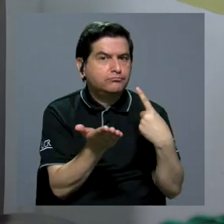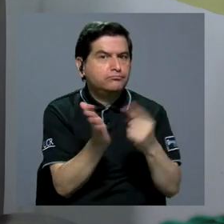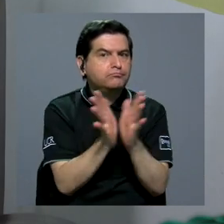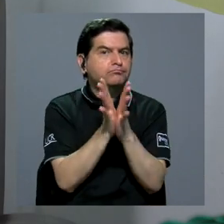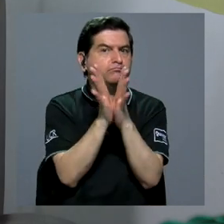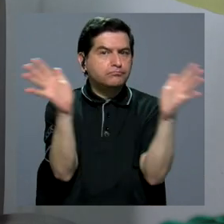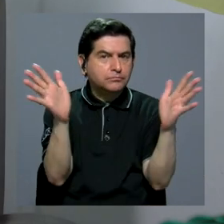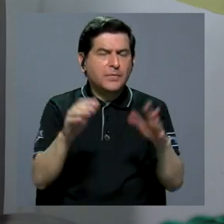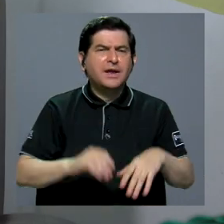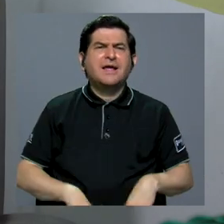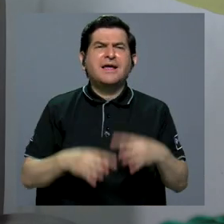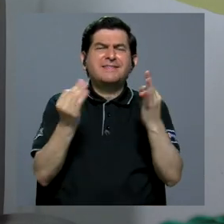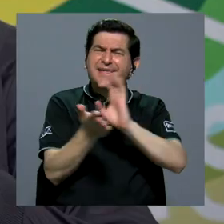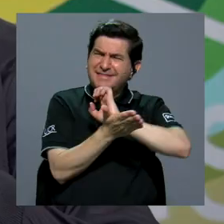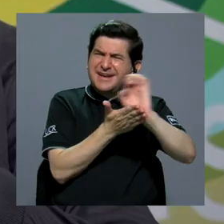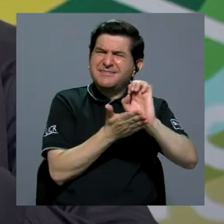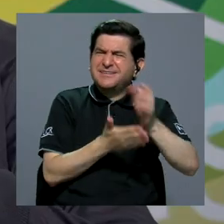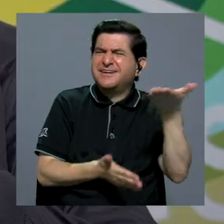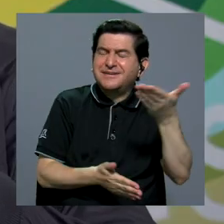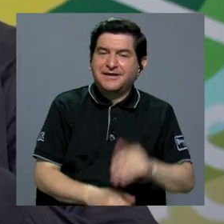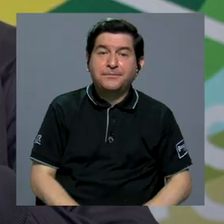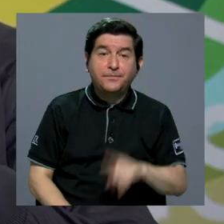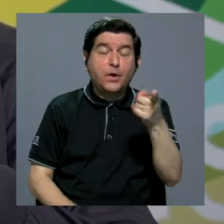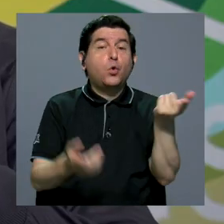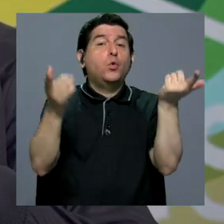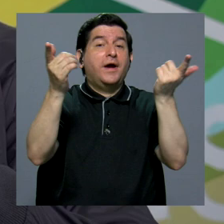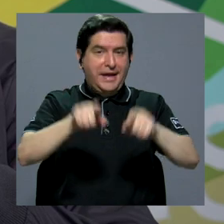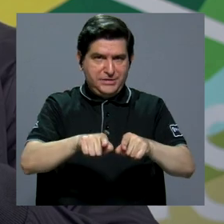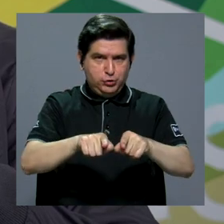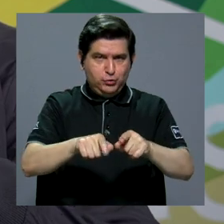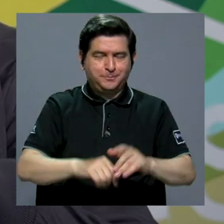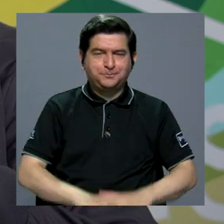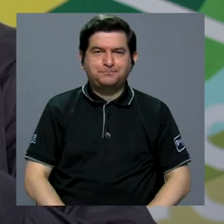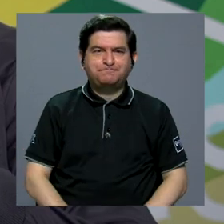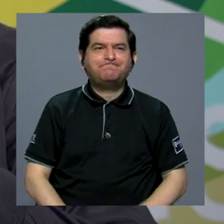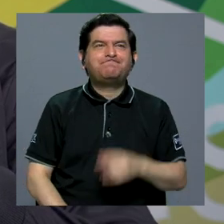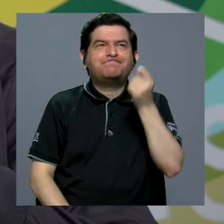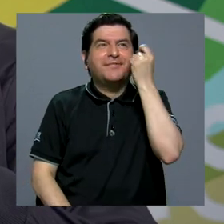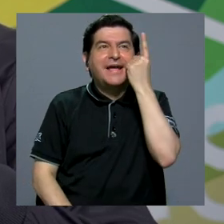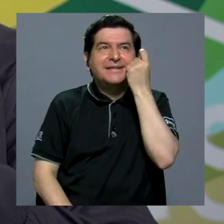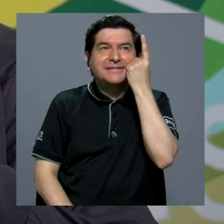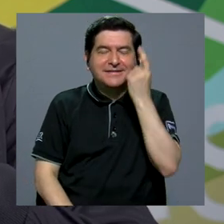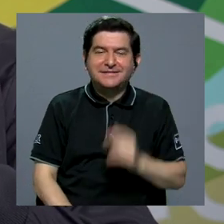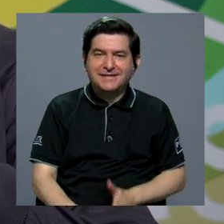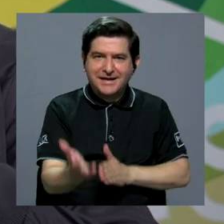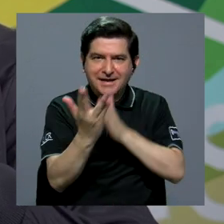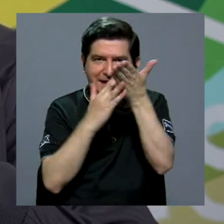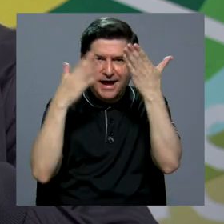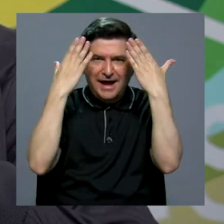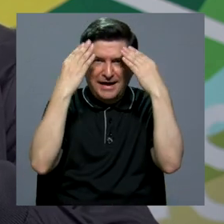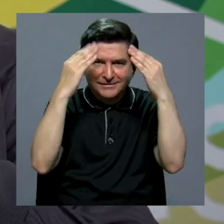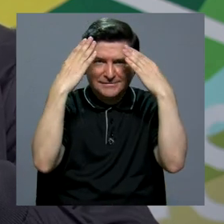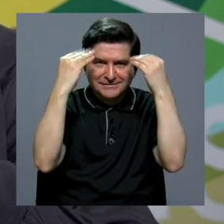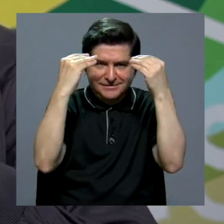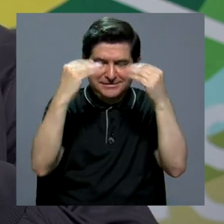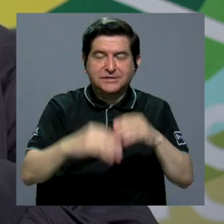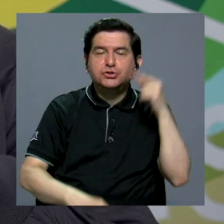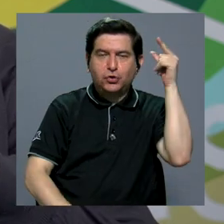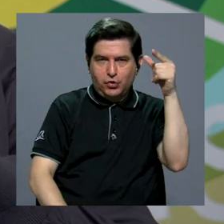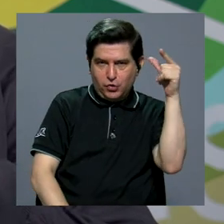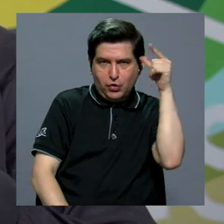pública para tratar de evitarlos? Uno de los hechos, digamos, hay que entender, digamos, que el acceso a la información evidentemente